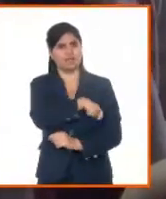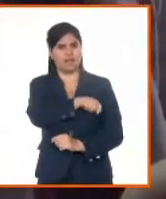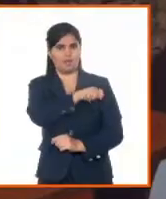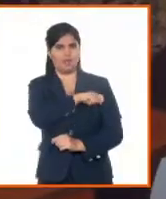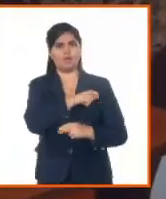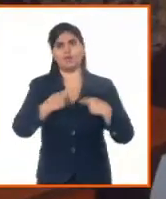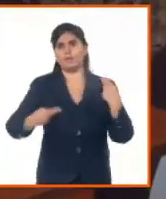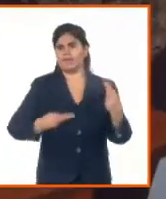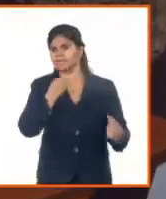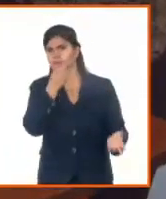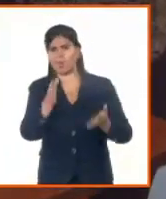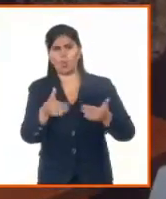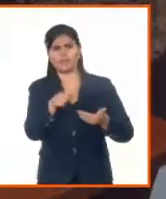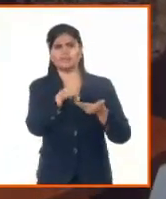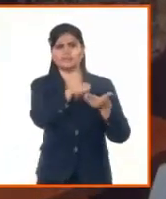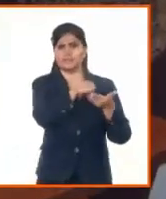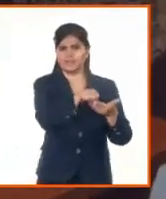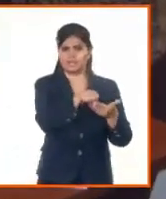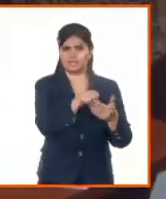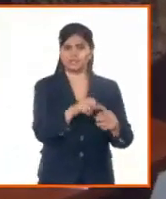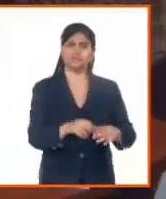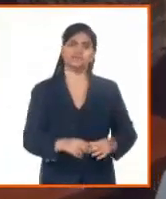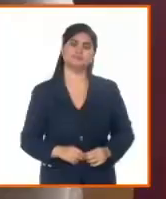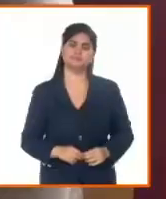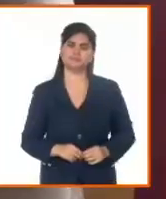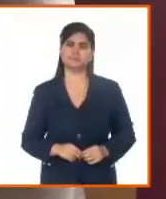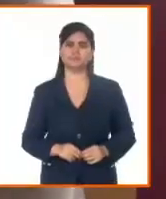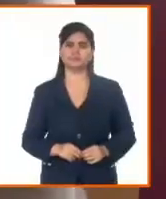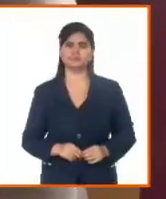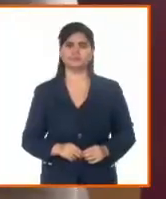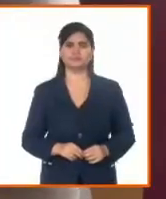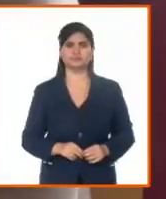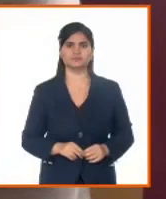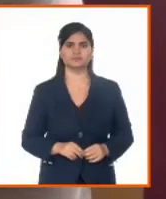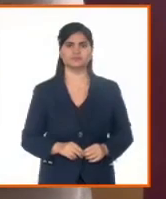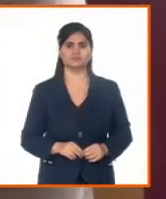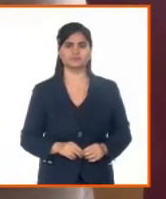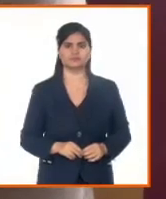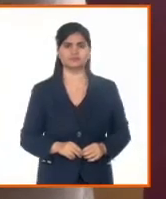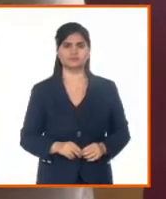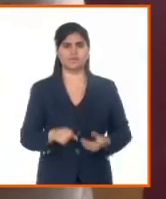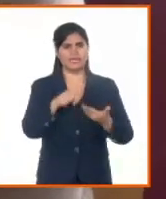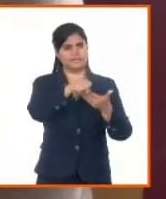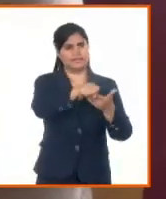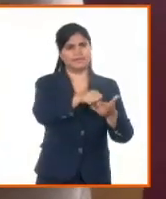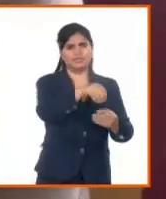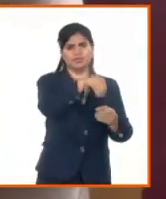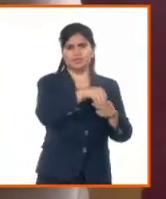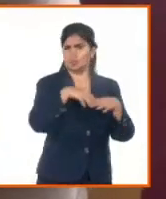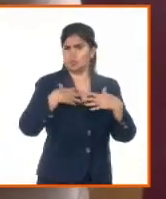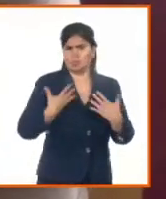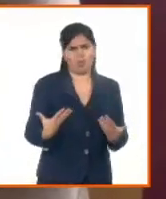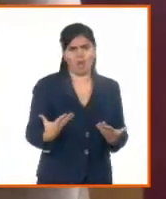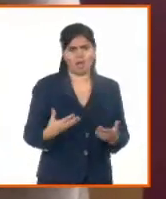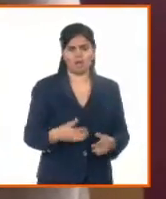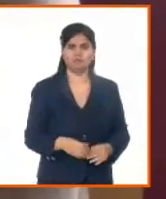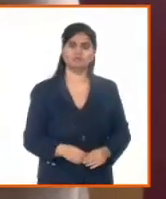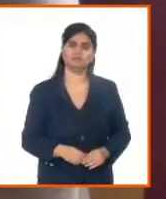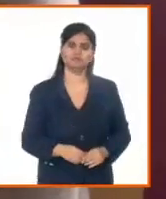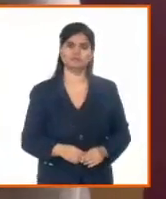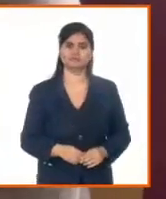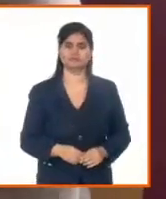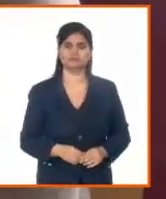realizar cualquier trámite de esta índole. Los servicios que prestamos en nuestra unidad, en el registro civil, es la